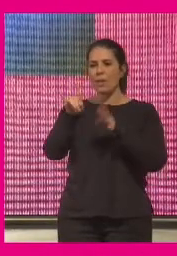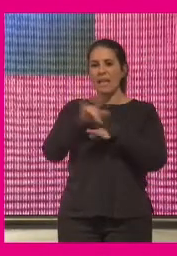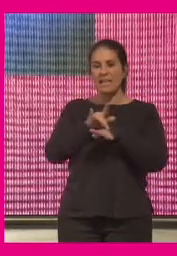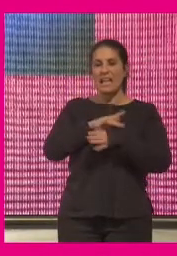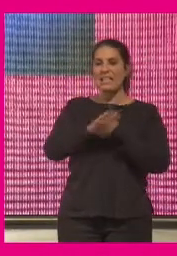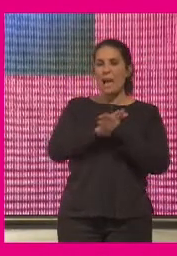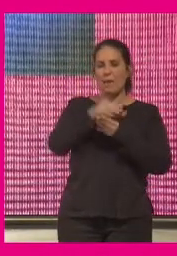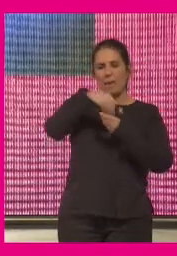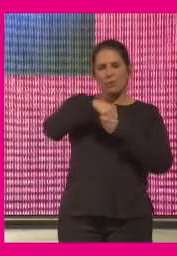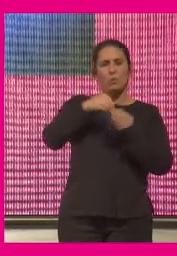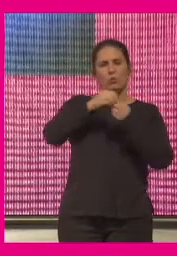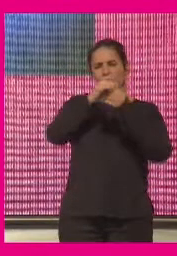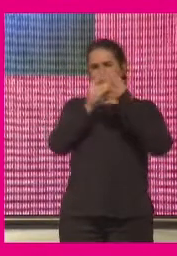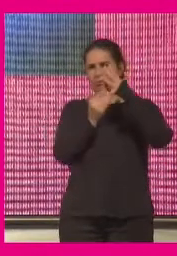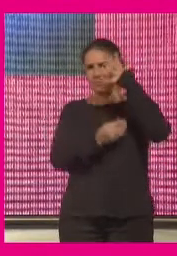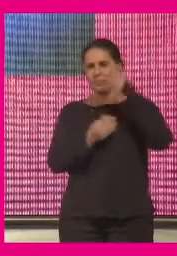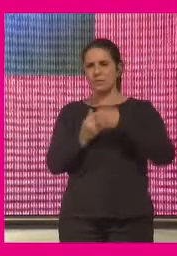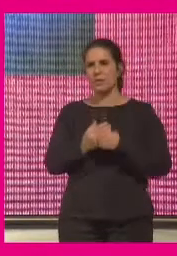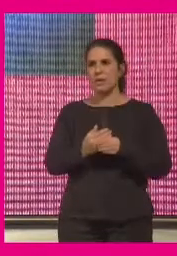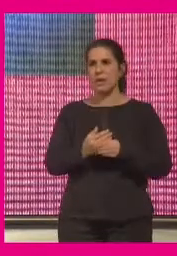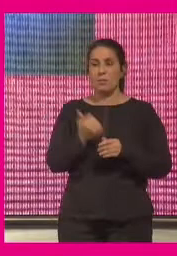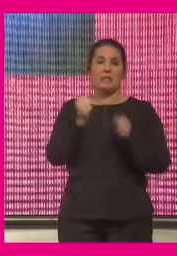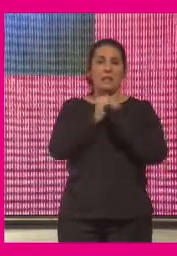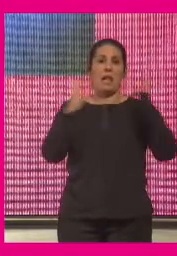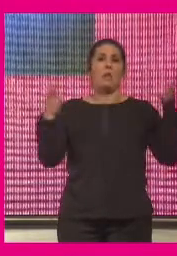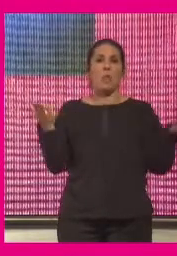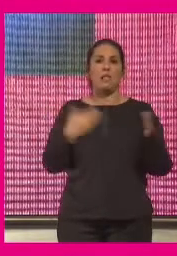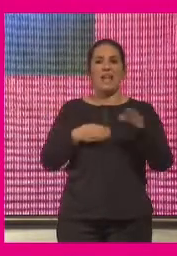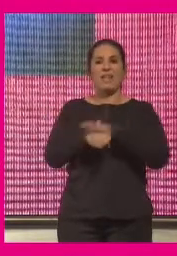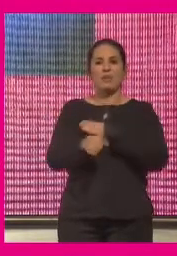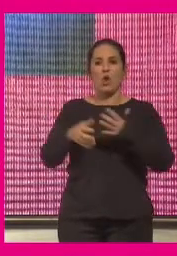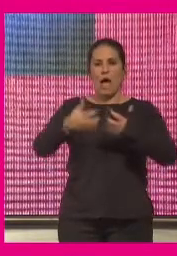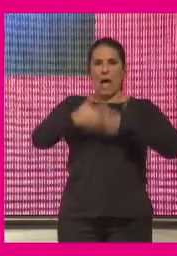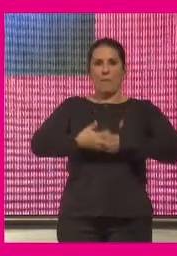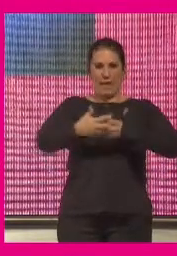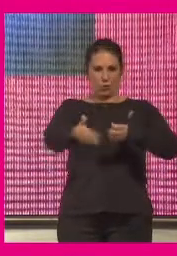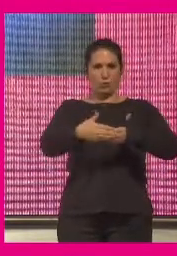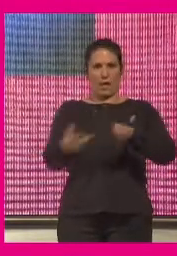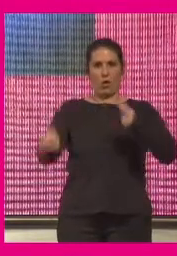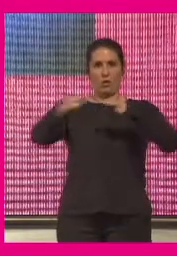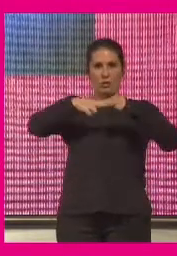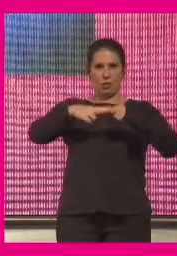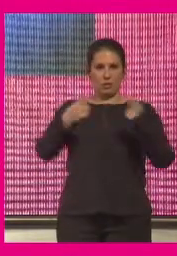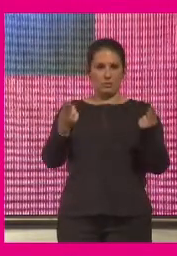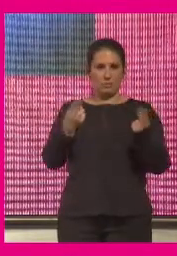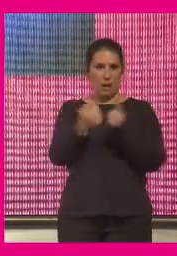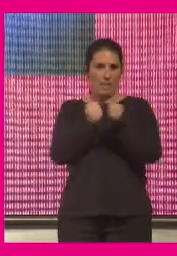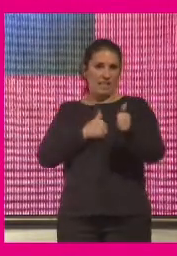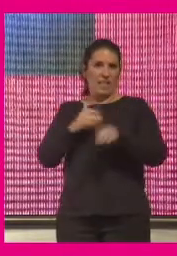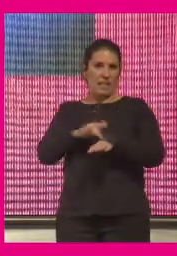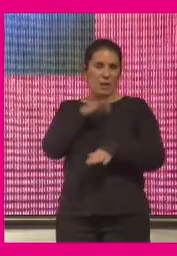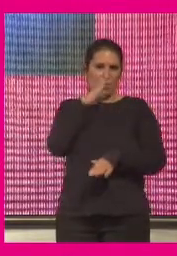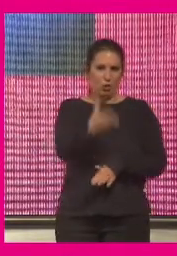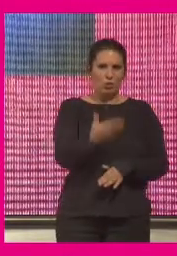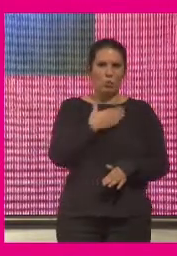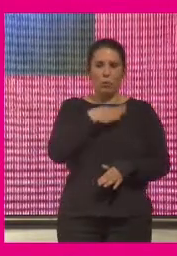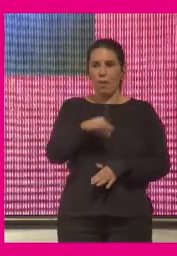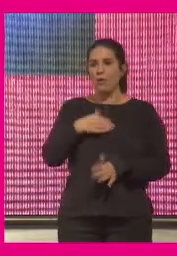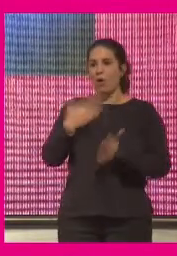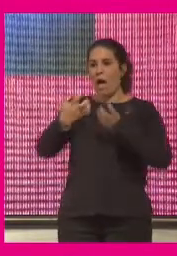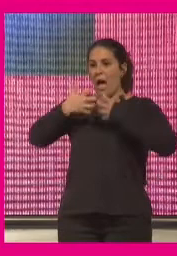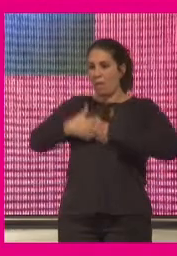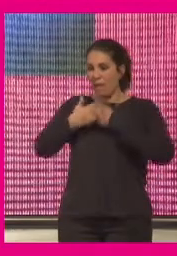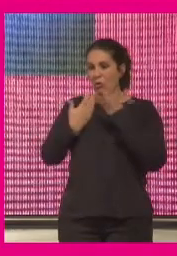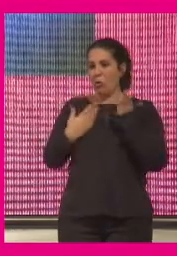se habla de muchas cosas la más evidente es la de tener acceso a los aparatos y a las conexiones pero hay otro tipo de brechas digitales tú puedes tener el aparato y la